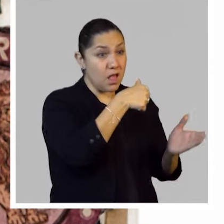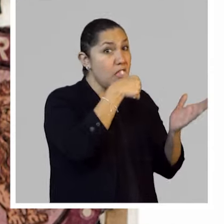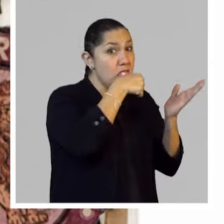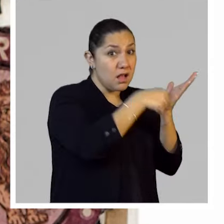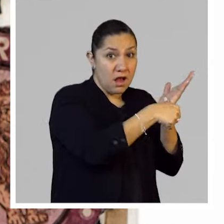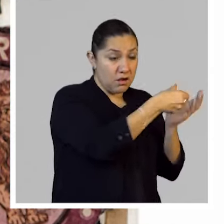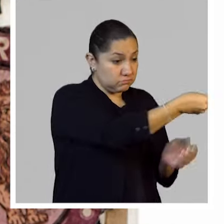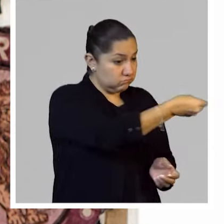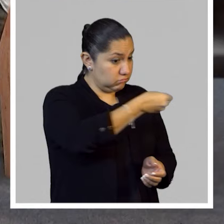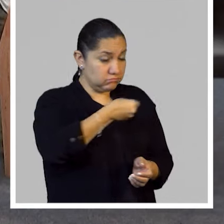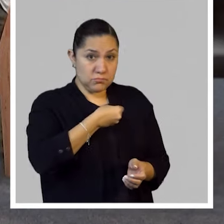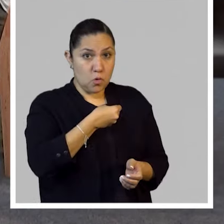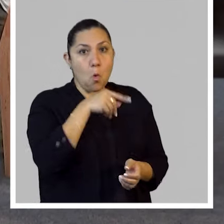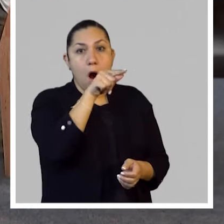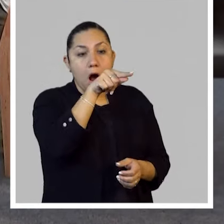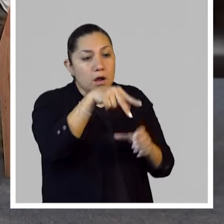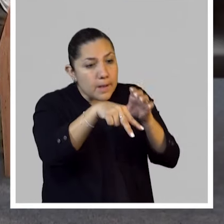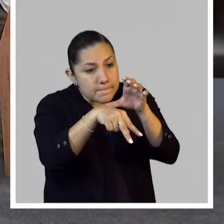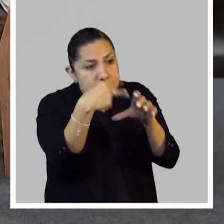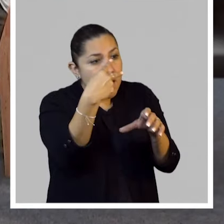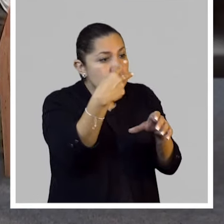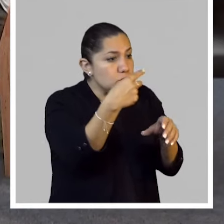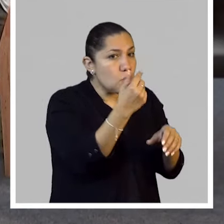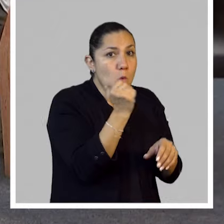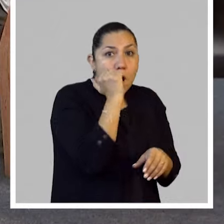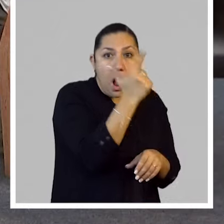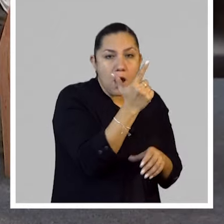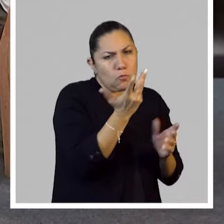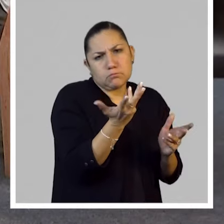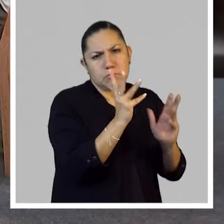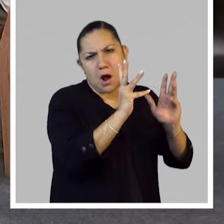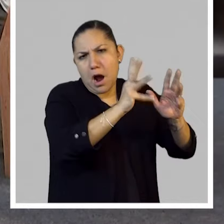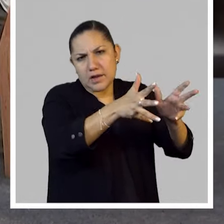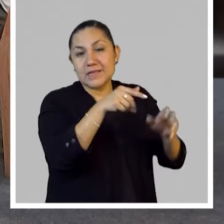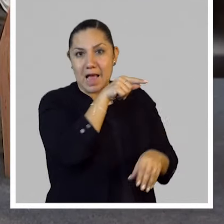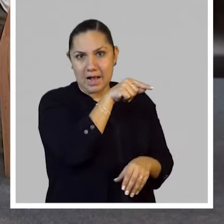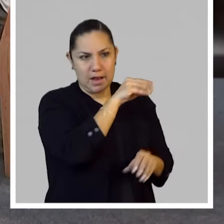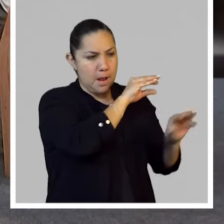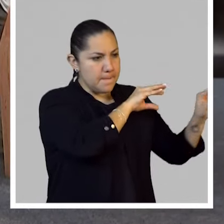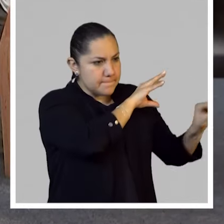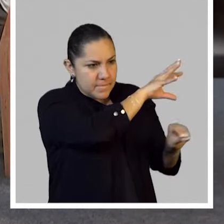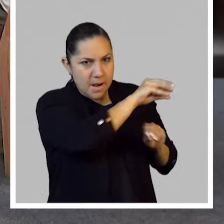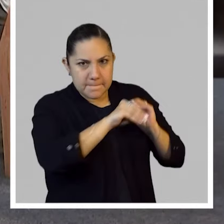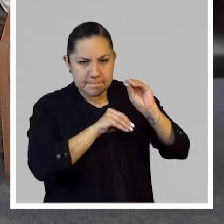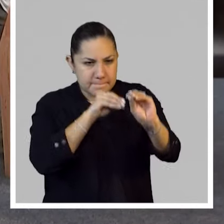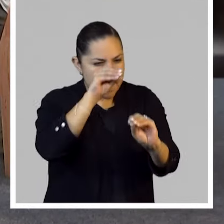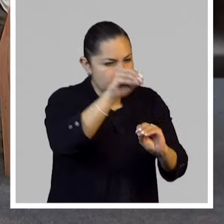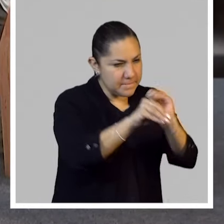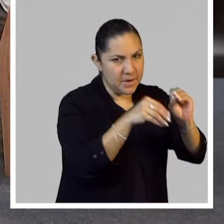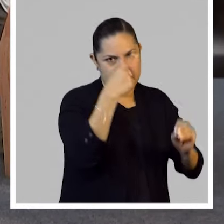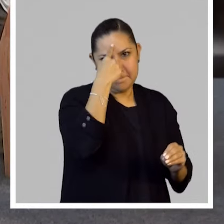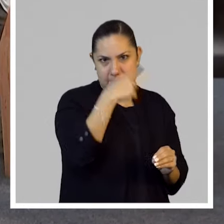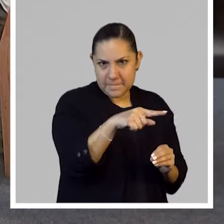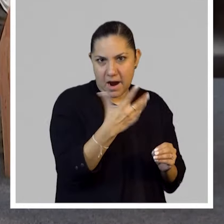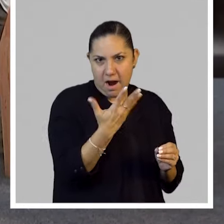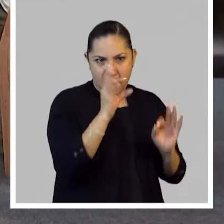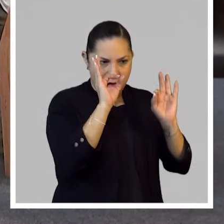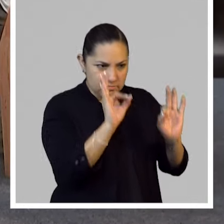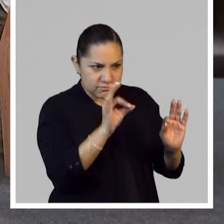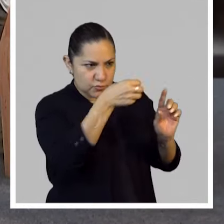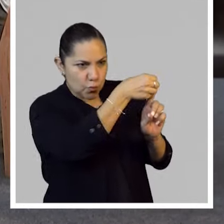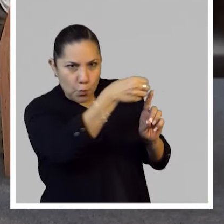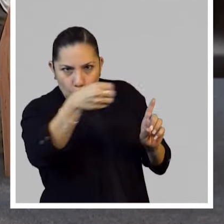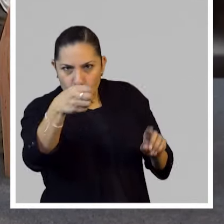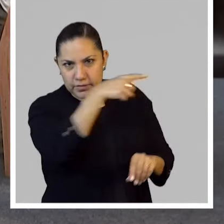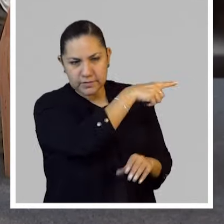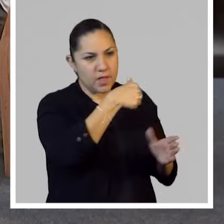vacío, ¿no? Para indicar que todo es parte de un, como una composición integral que abarca todos esos envíos y que está